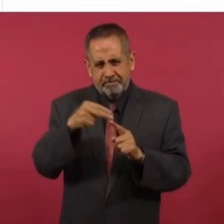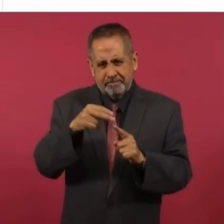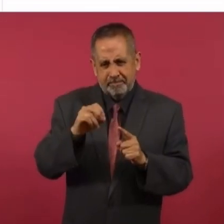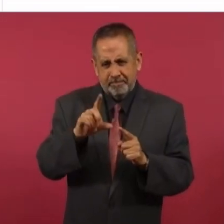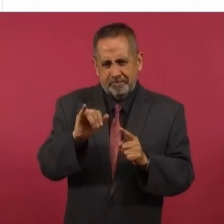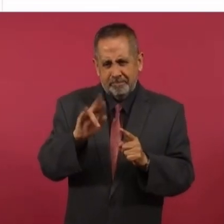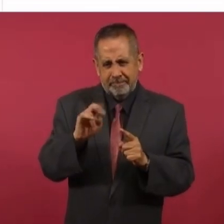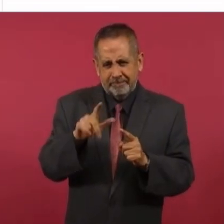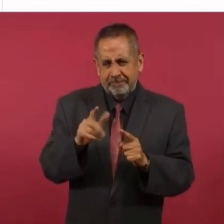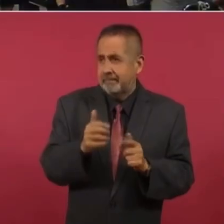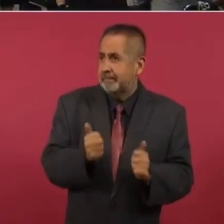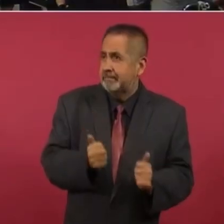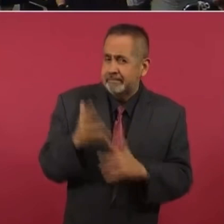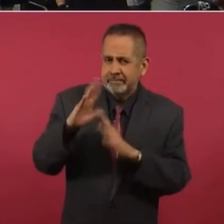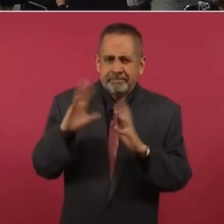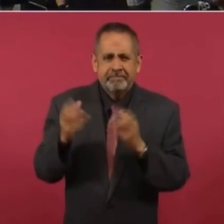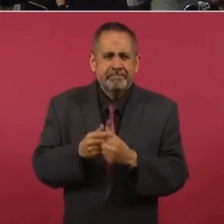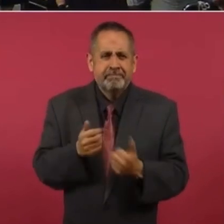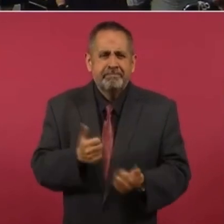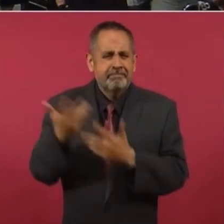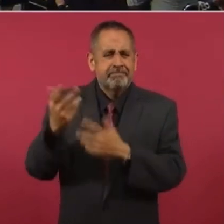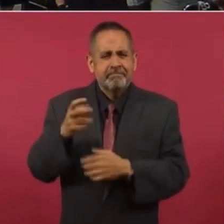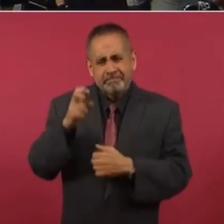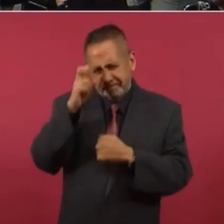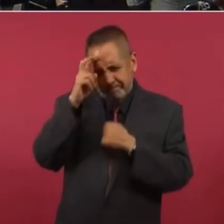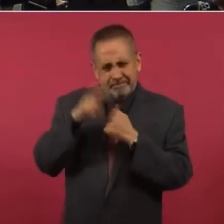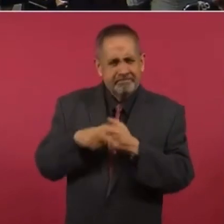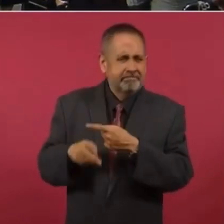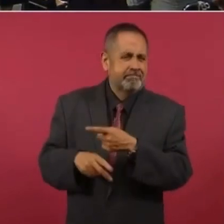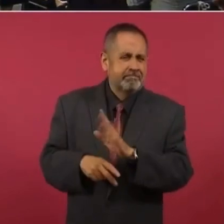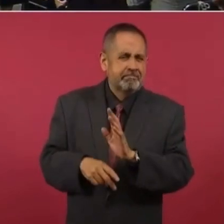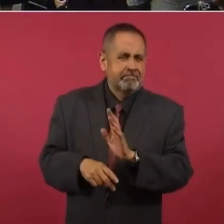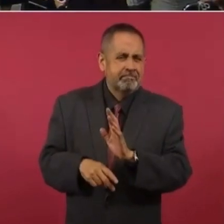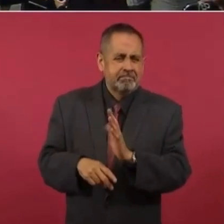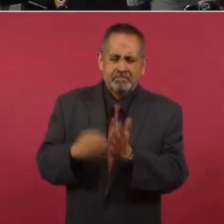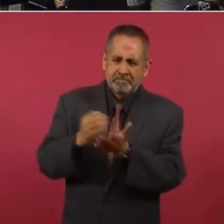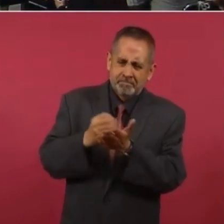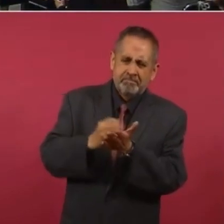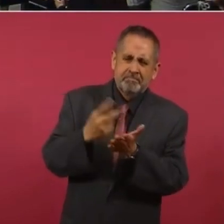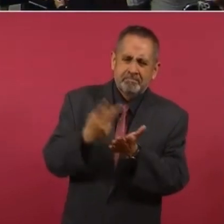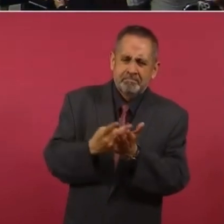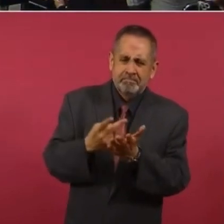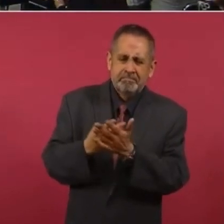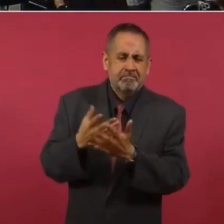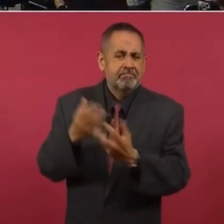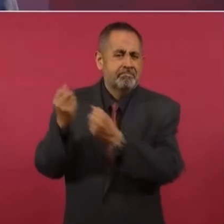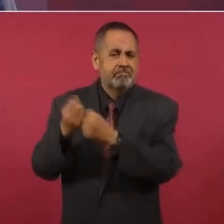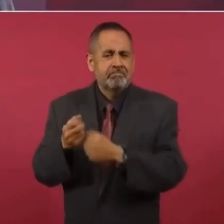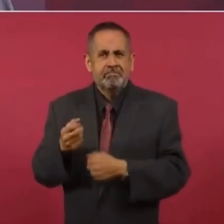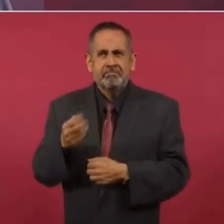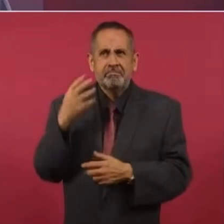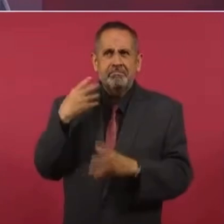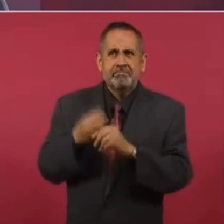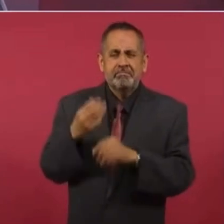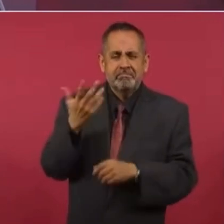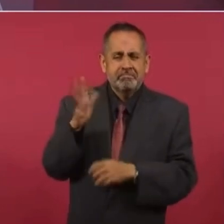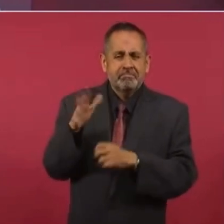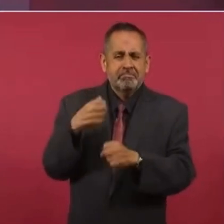lo que extrayeron en oro y plata en cinco, diez años cuando mucho,